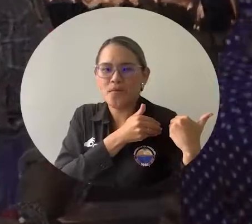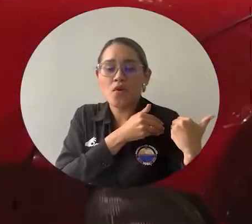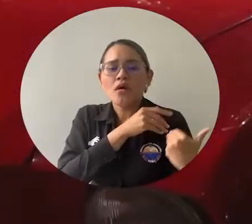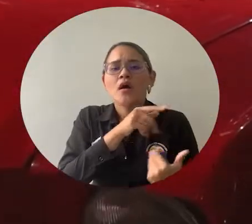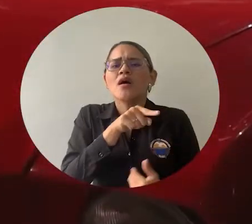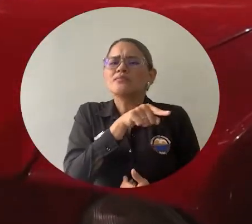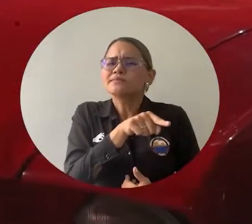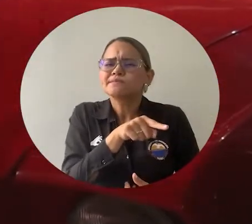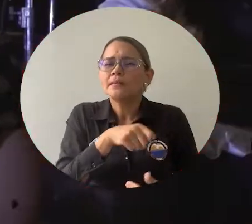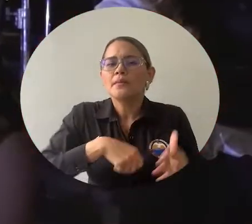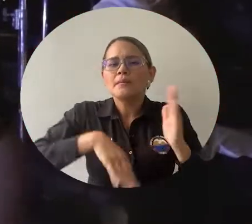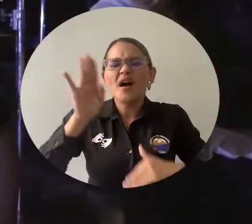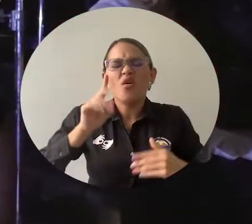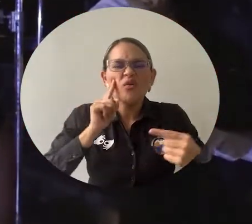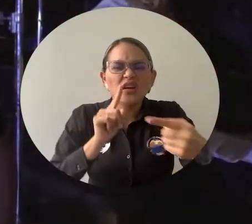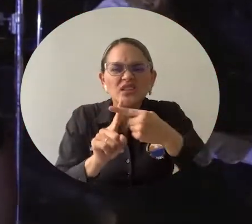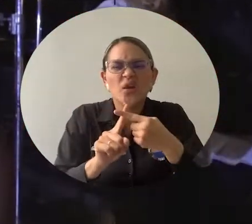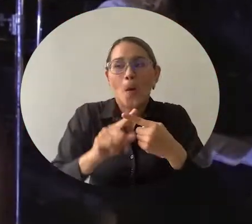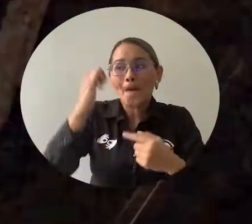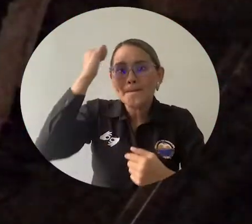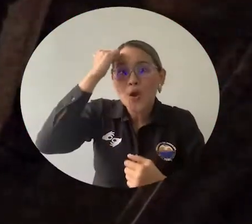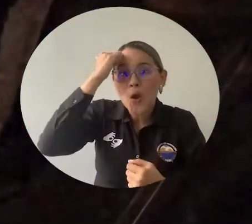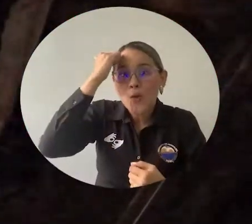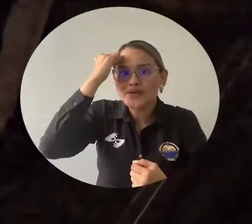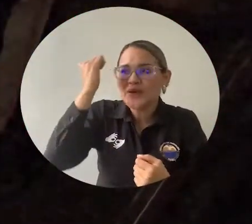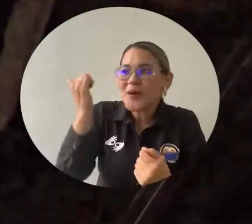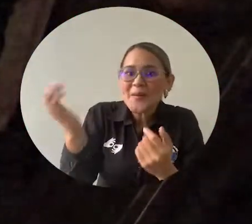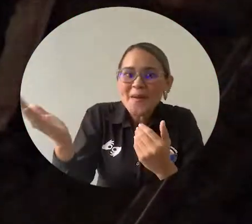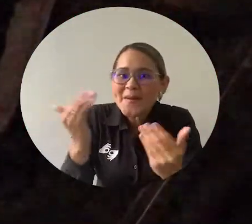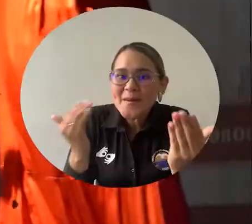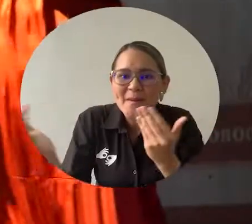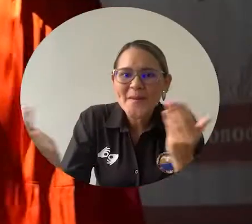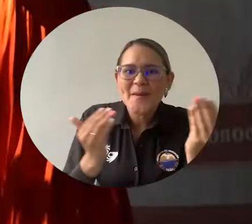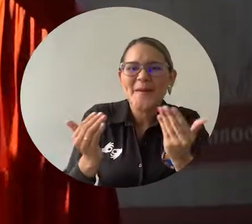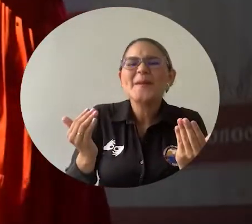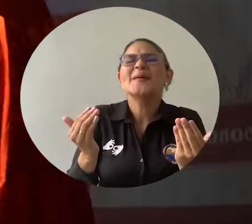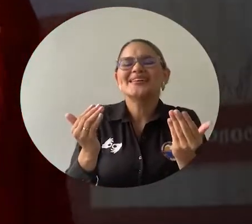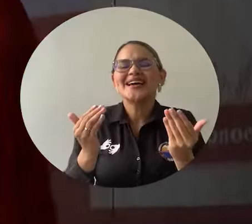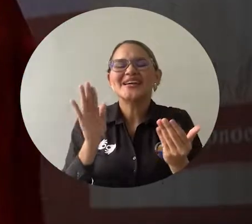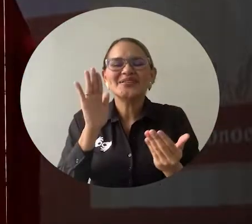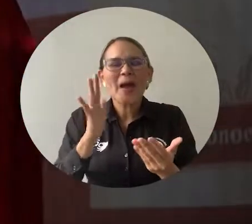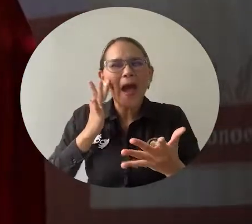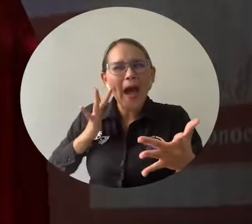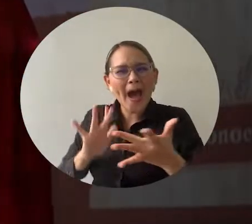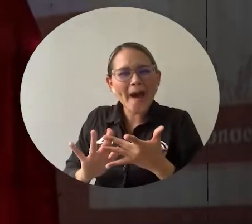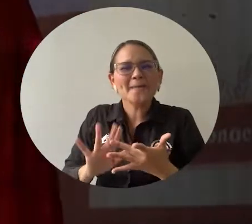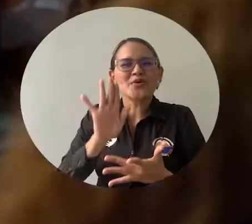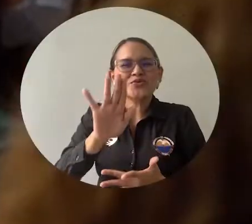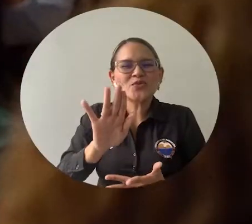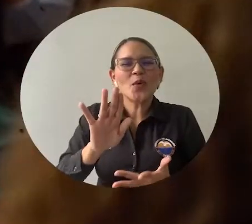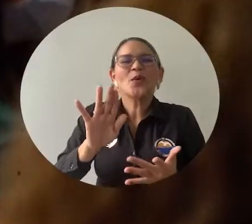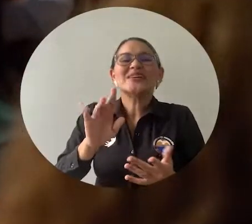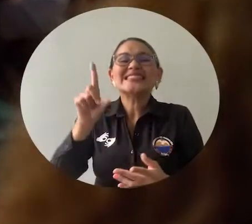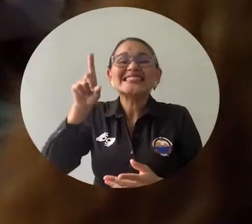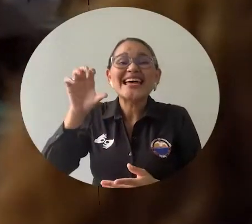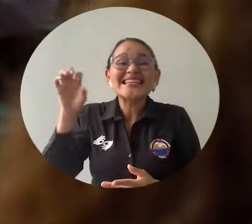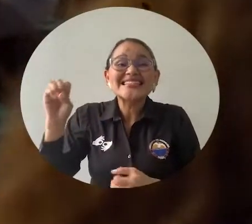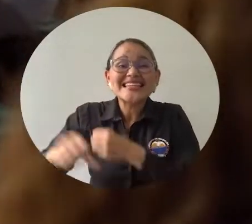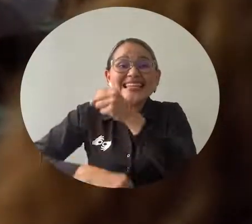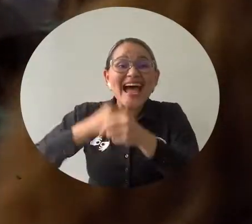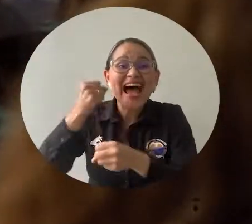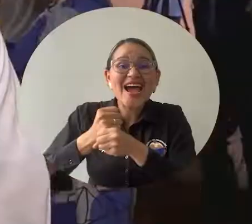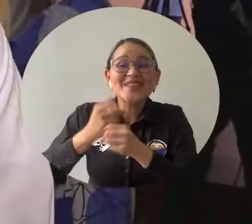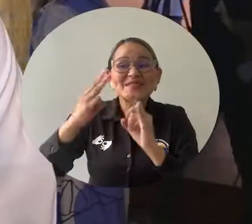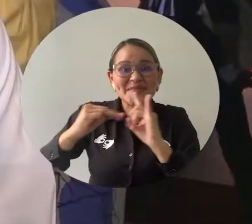y de docencia, con el objetivo de reunir a los profesores alrededor de la conmemoración de los 60 años de historia de la